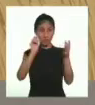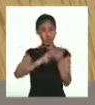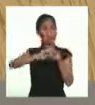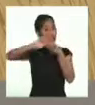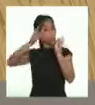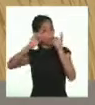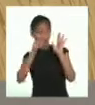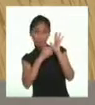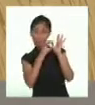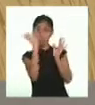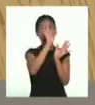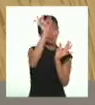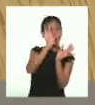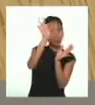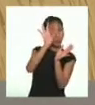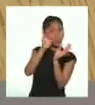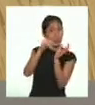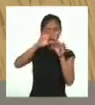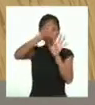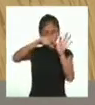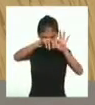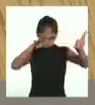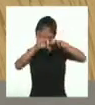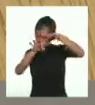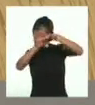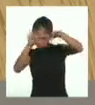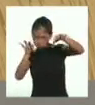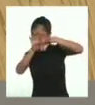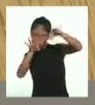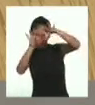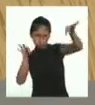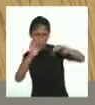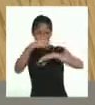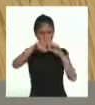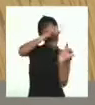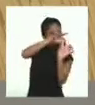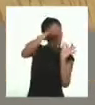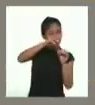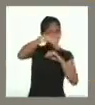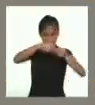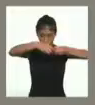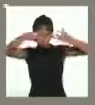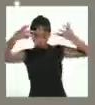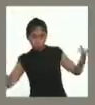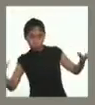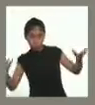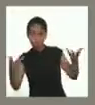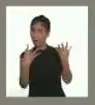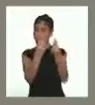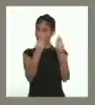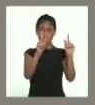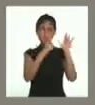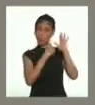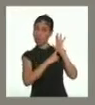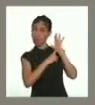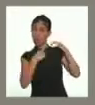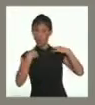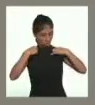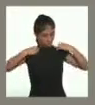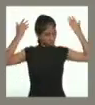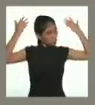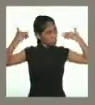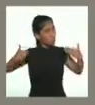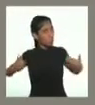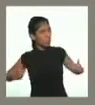envolvió unos ovillos en hojas de plátano, los amarró con un hilo, volvió a desenvolverlos, y en cada uno había una kushma.